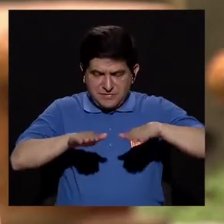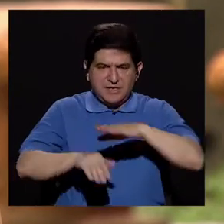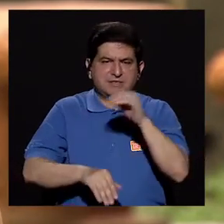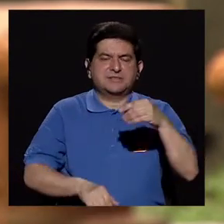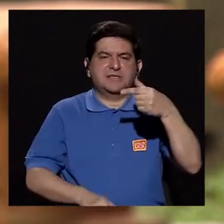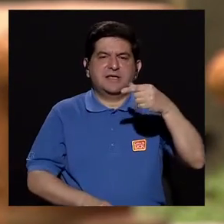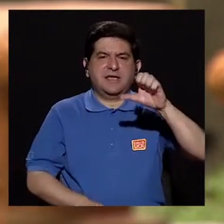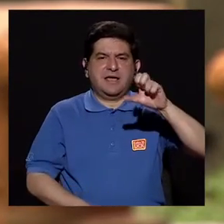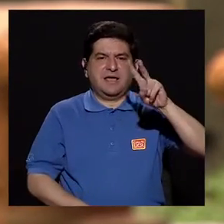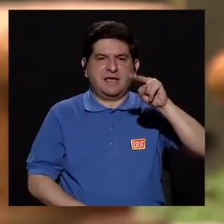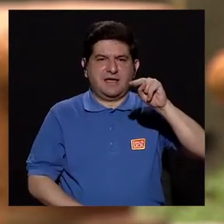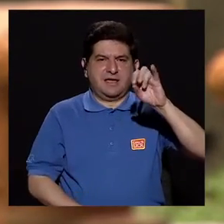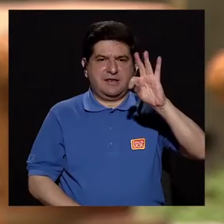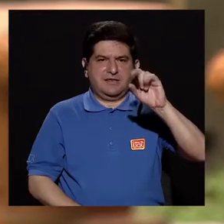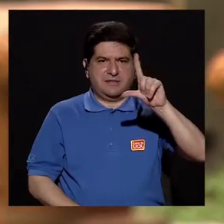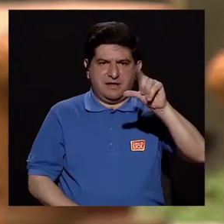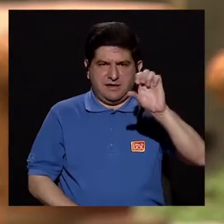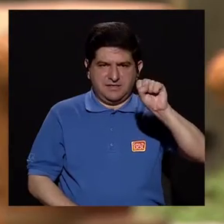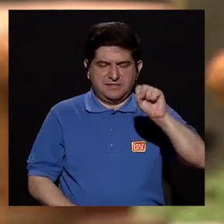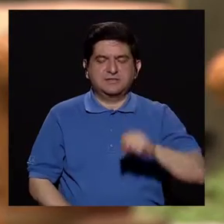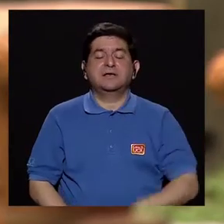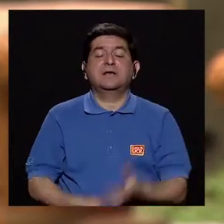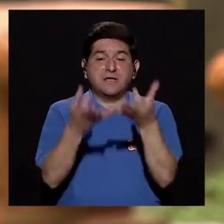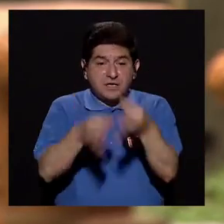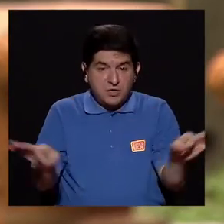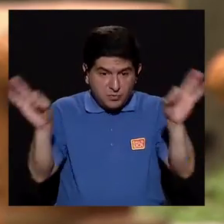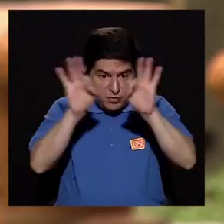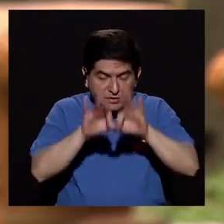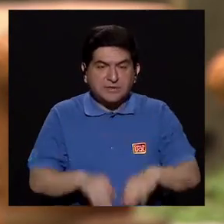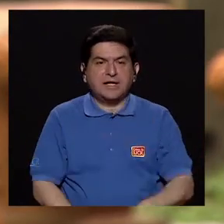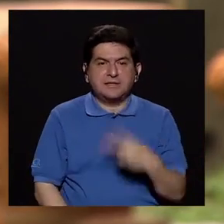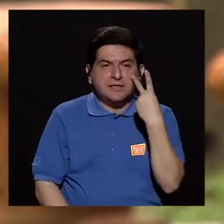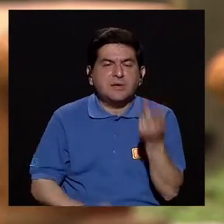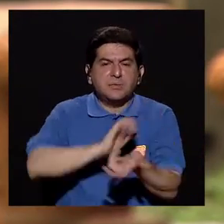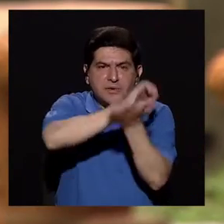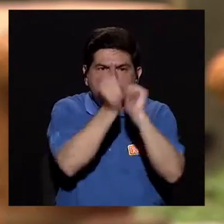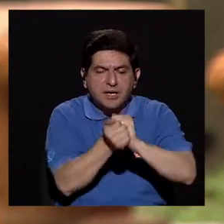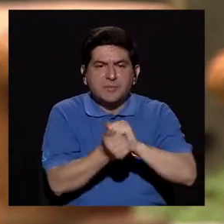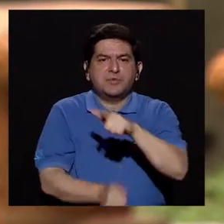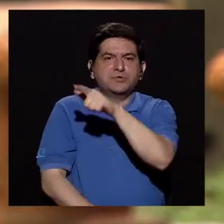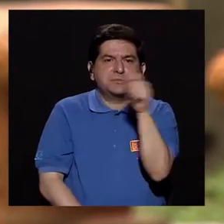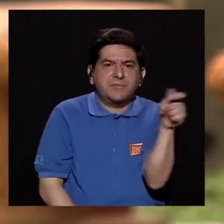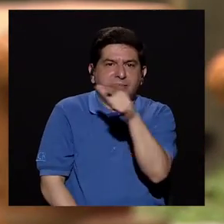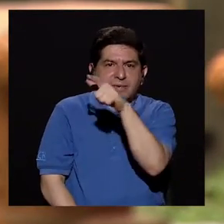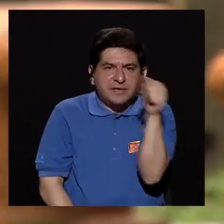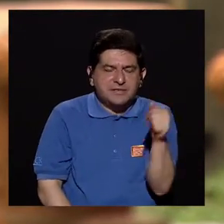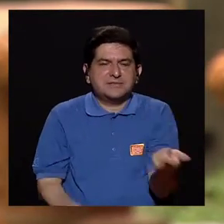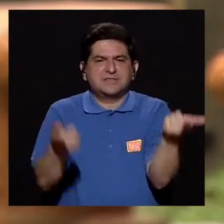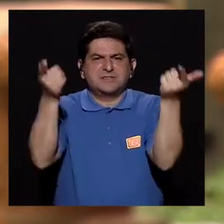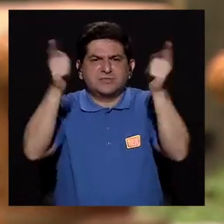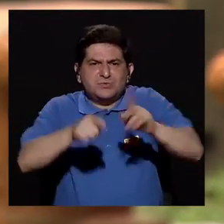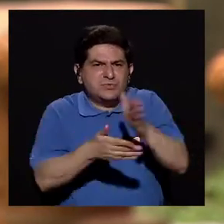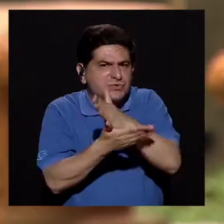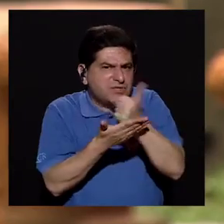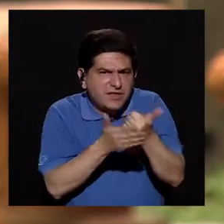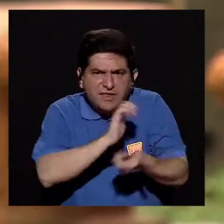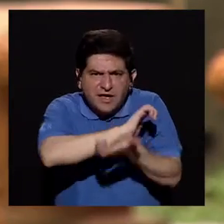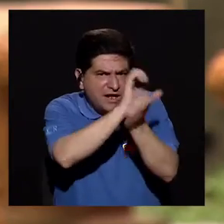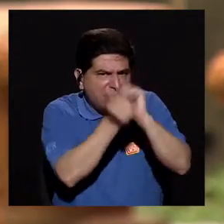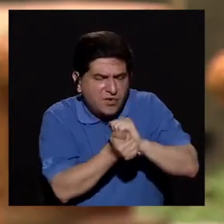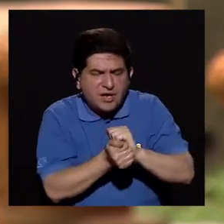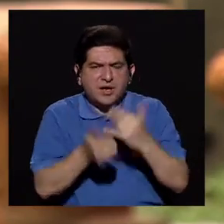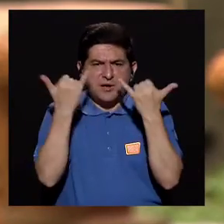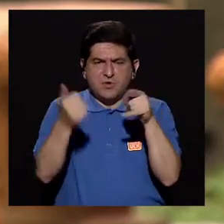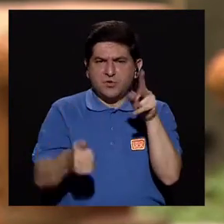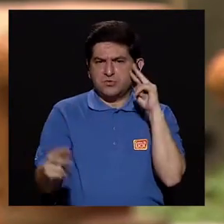es buscar cambios. Por eso es que es importante que sea mensual, para que usted pueda detectar en realidad qué está cambiando en los